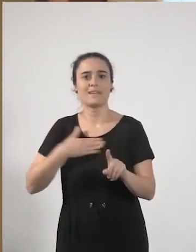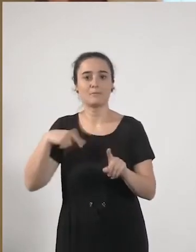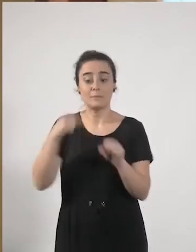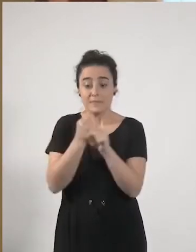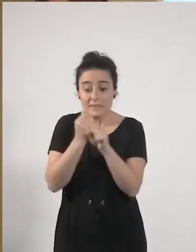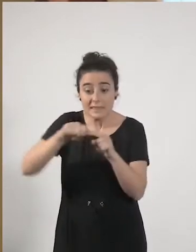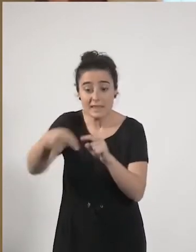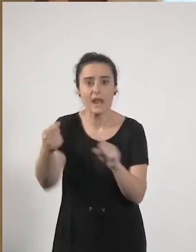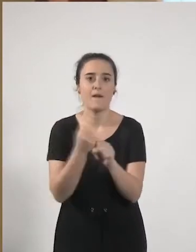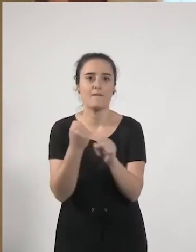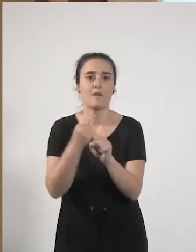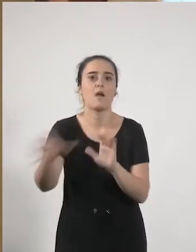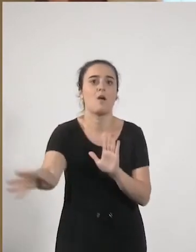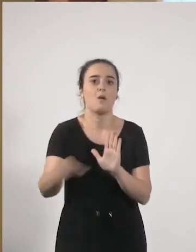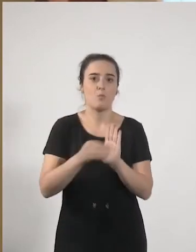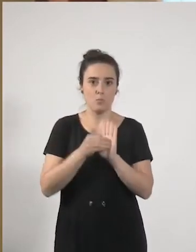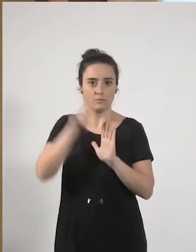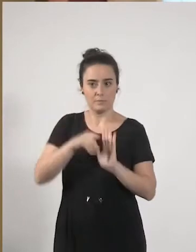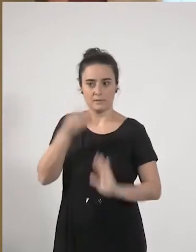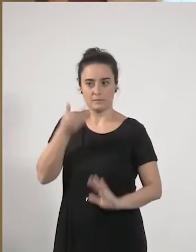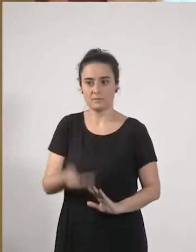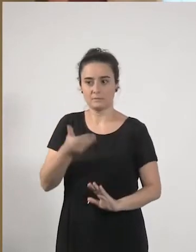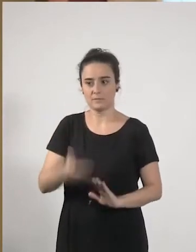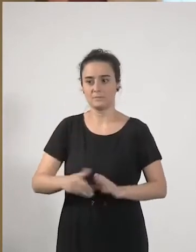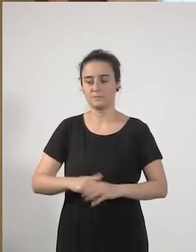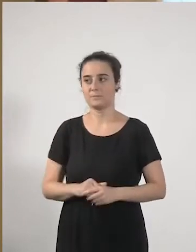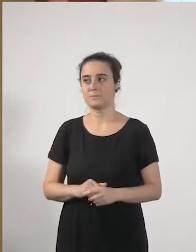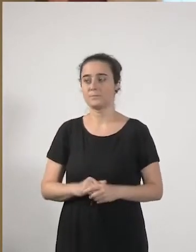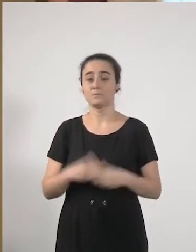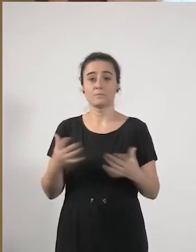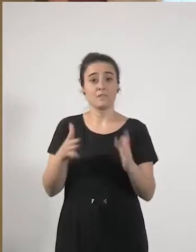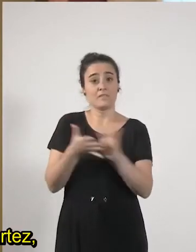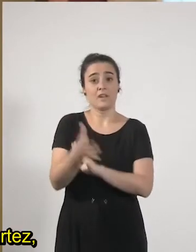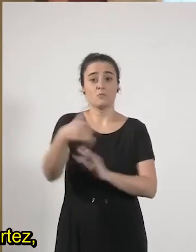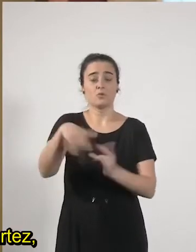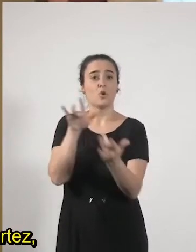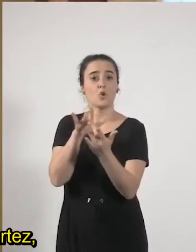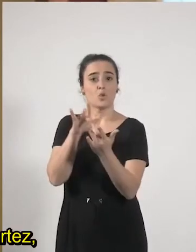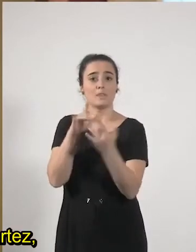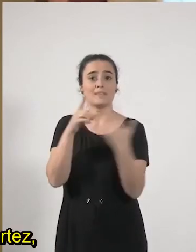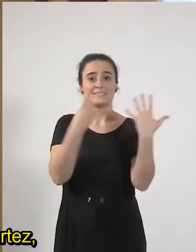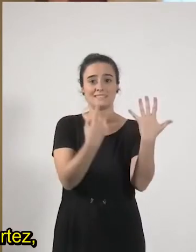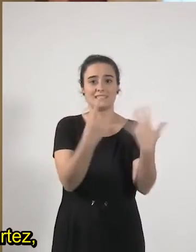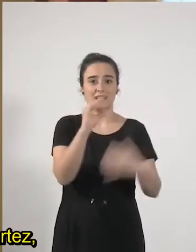de pasar... Jari Gurekin Harri Gurekin Harri